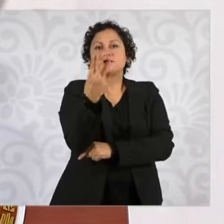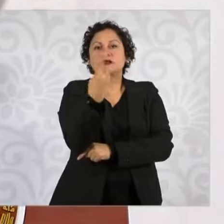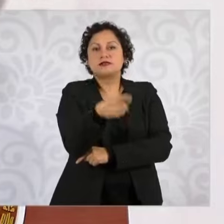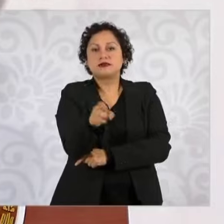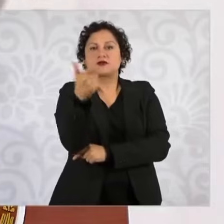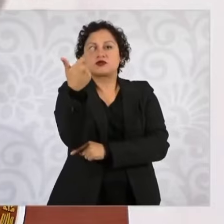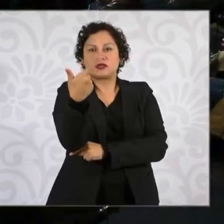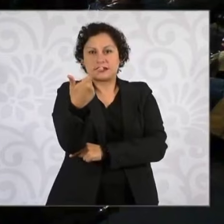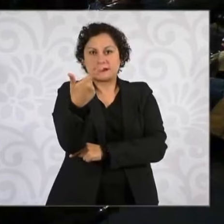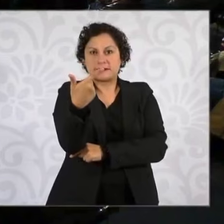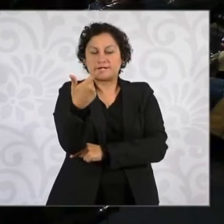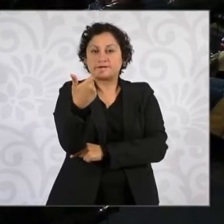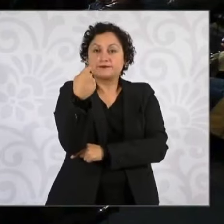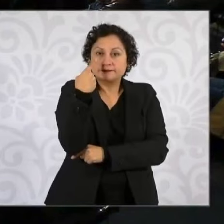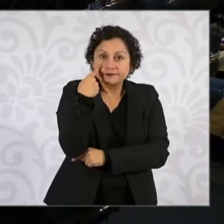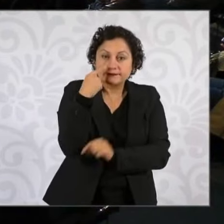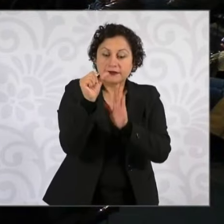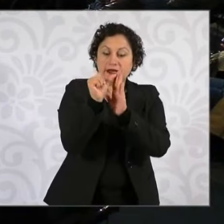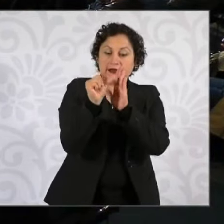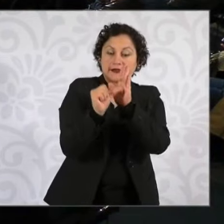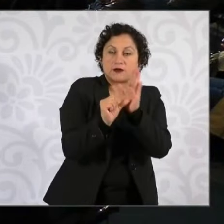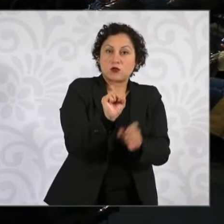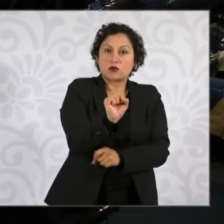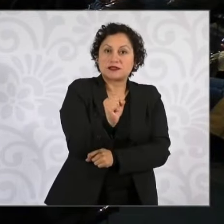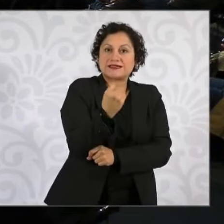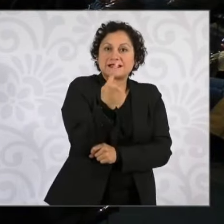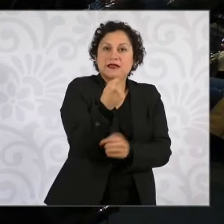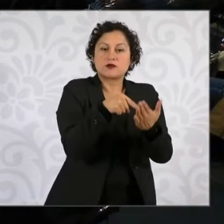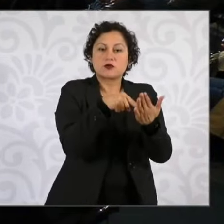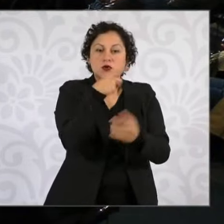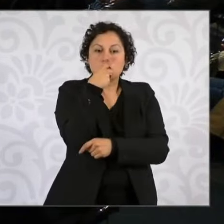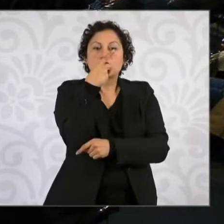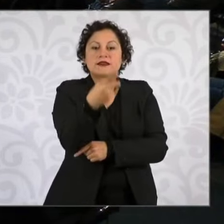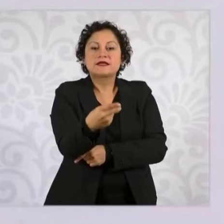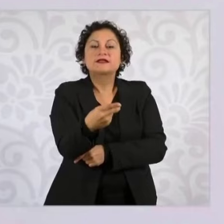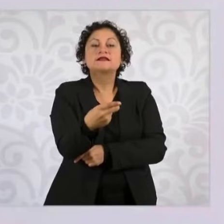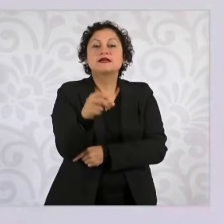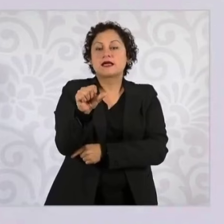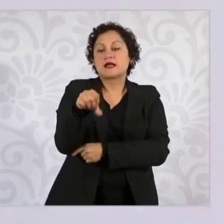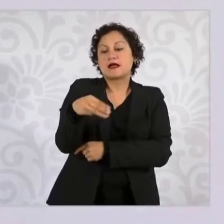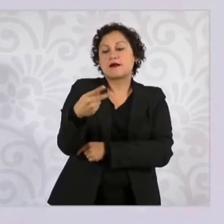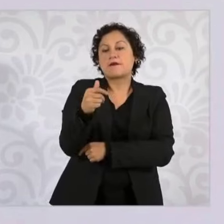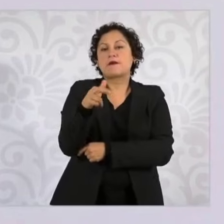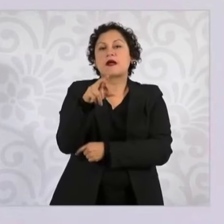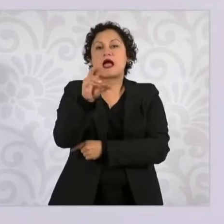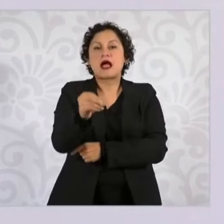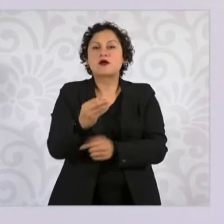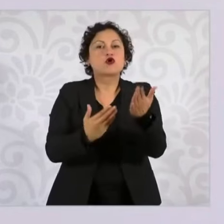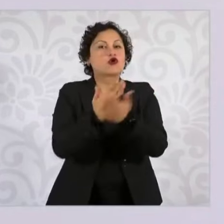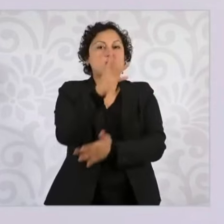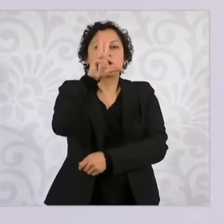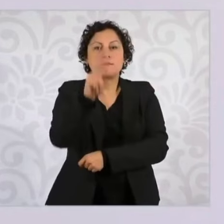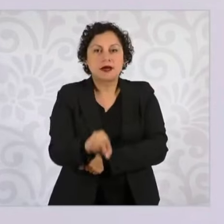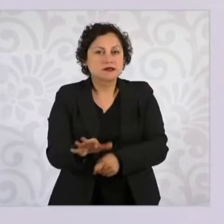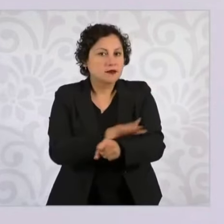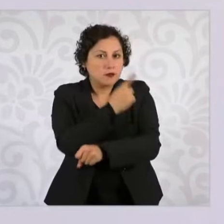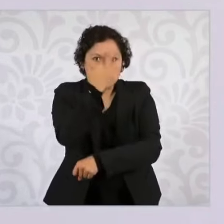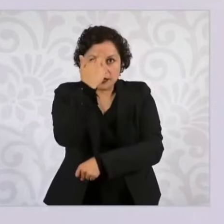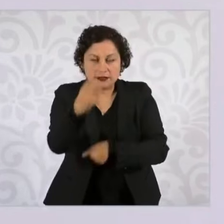Artículo 61. El juicio de amparo es improcedente. Dos puntos. Uno.